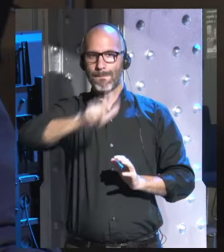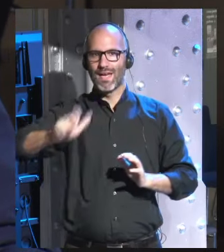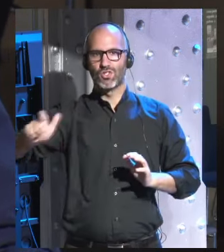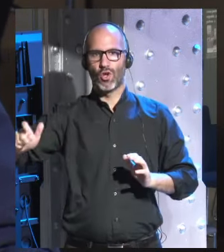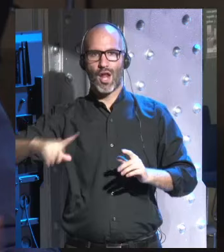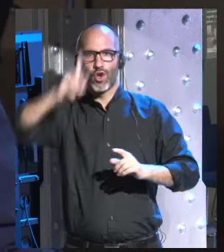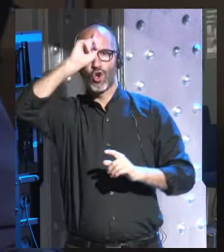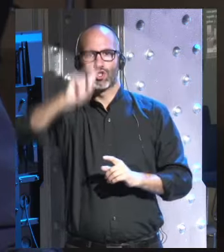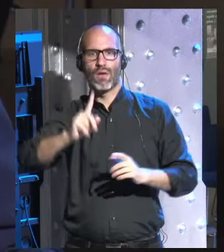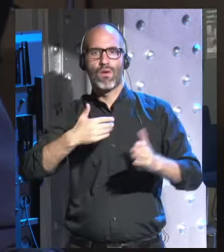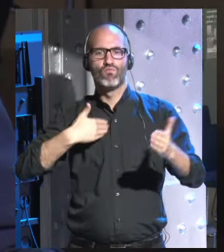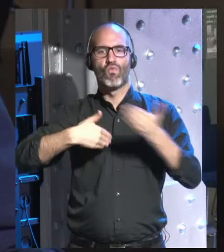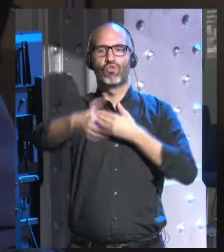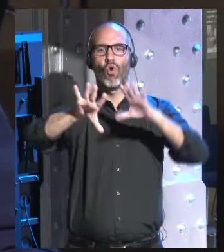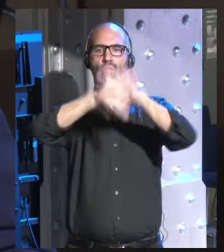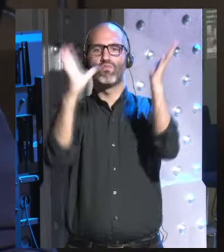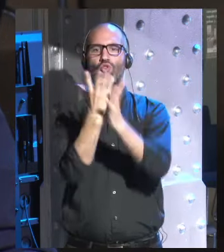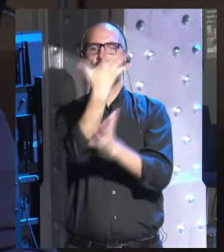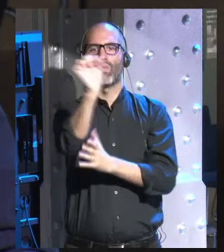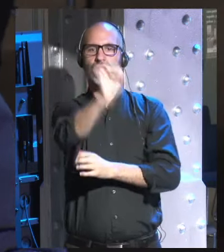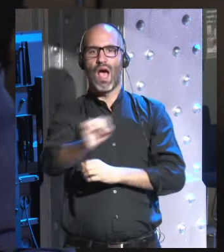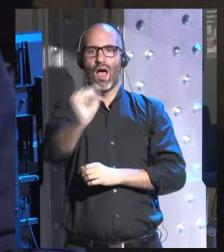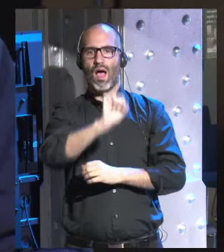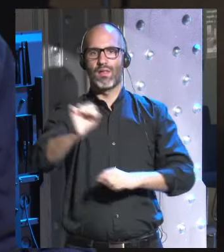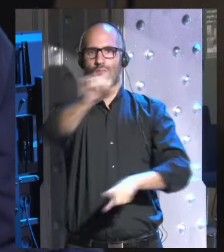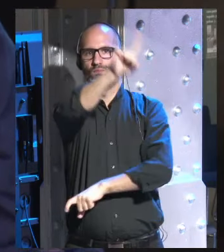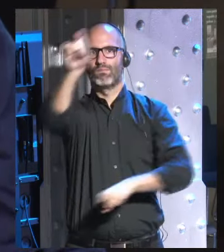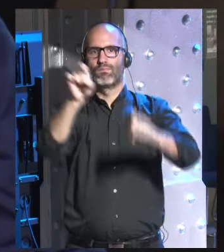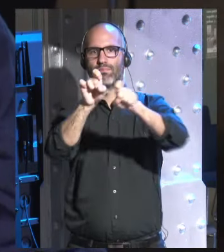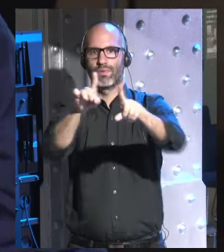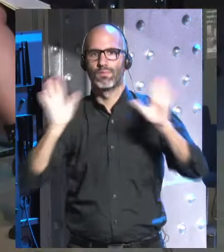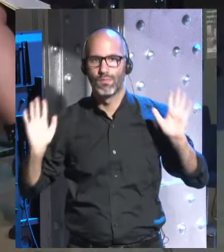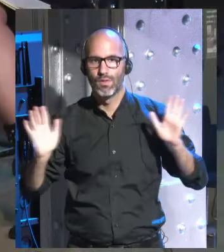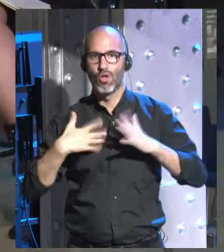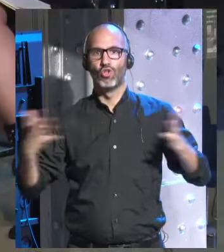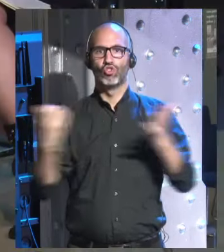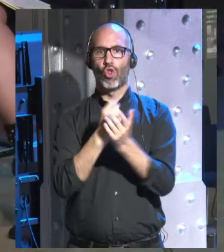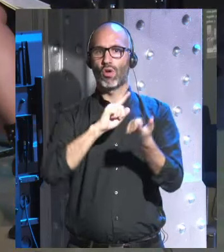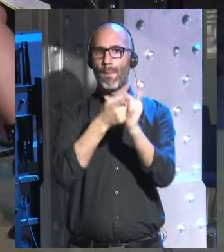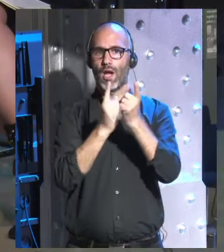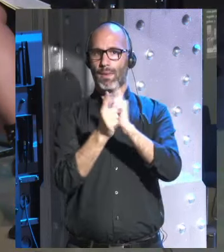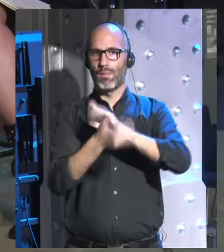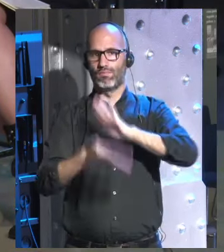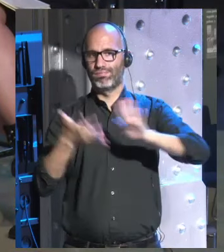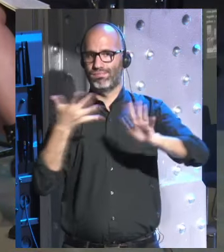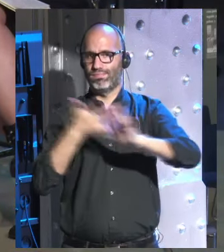que aspecto tendrá el mundo en 50 años todo cambia demasiado deprisa